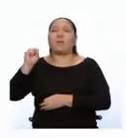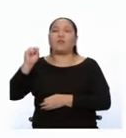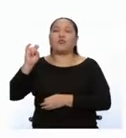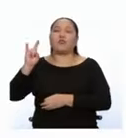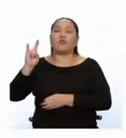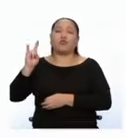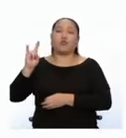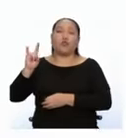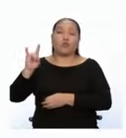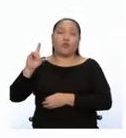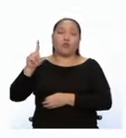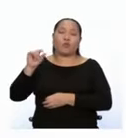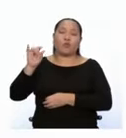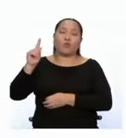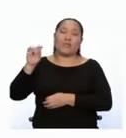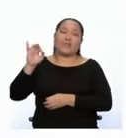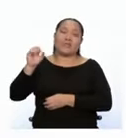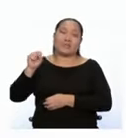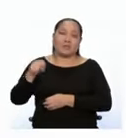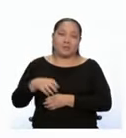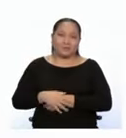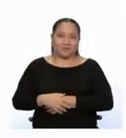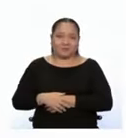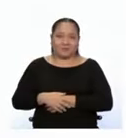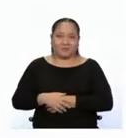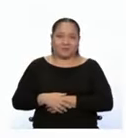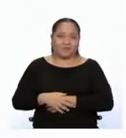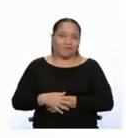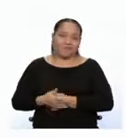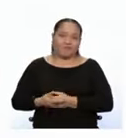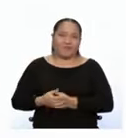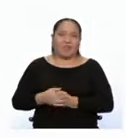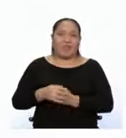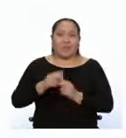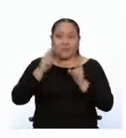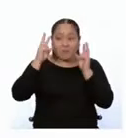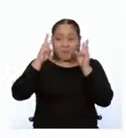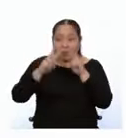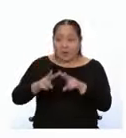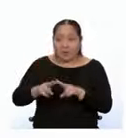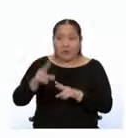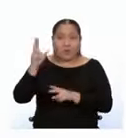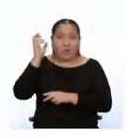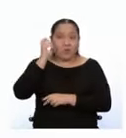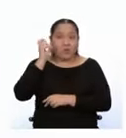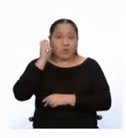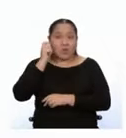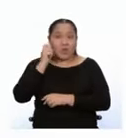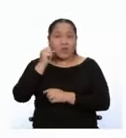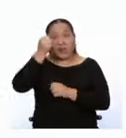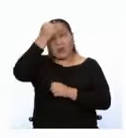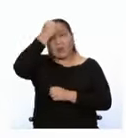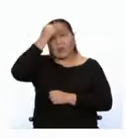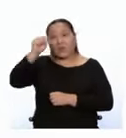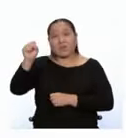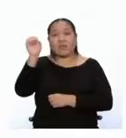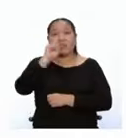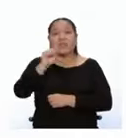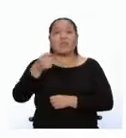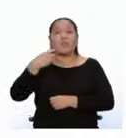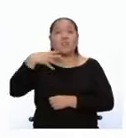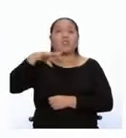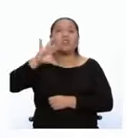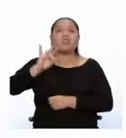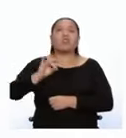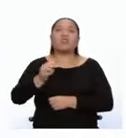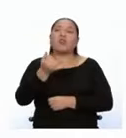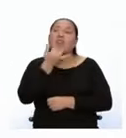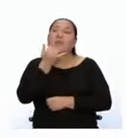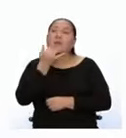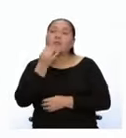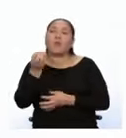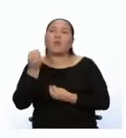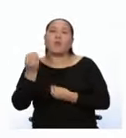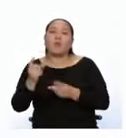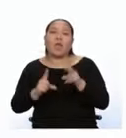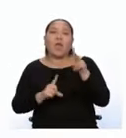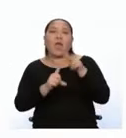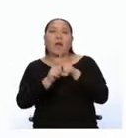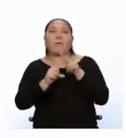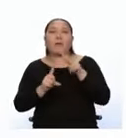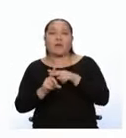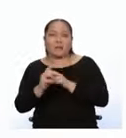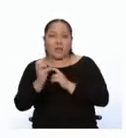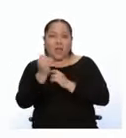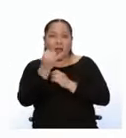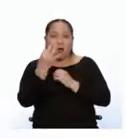Acabamos de ver y escuchar sobre las revoluciones del siglo XVIII, las causas y las motivaciones que las impulsaron y sobre algunas